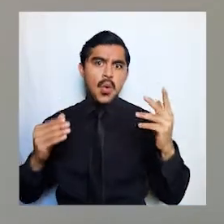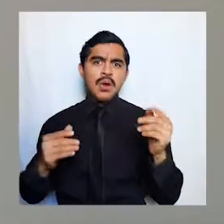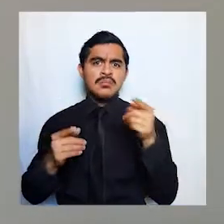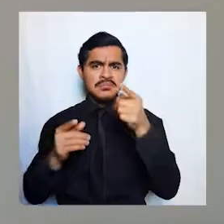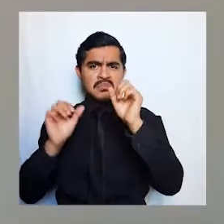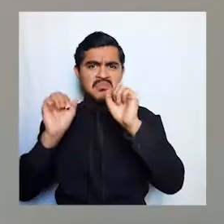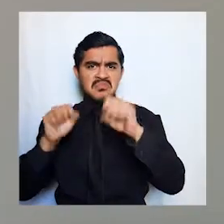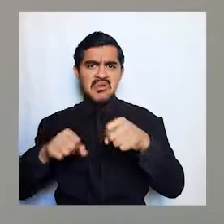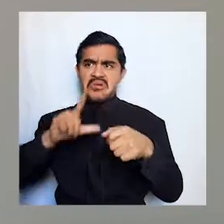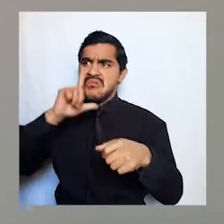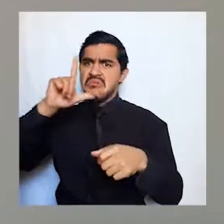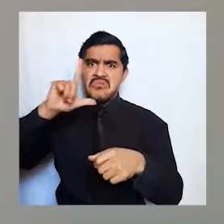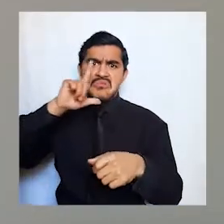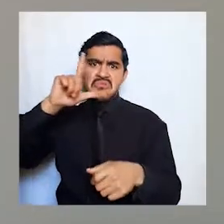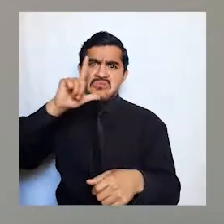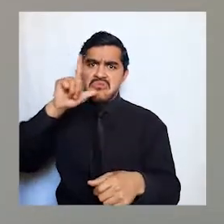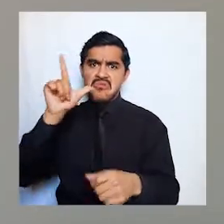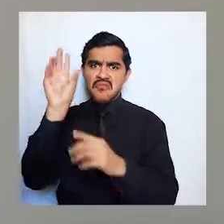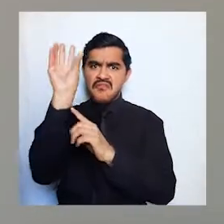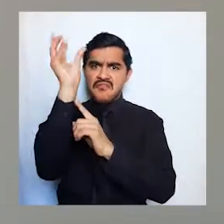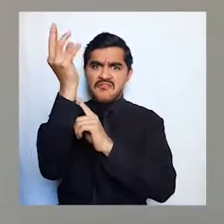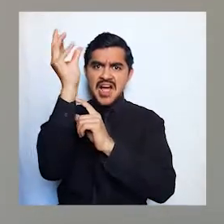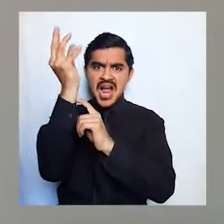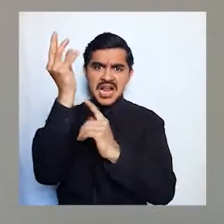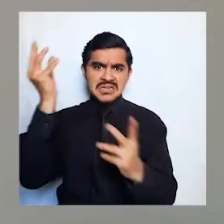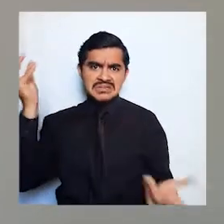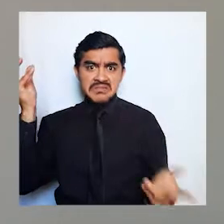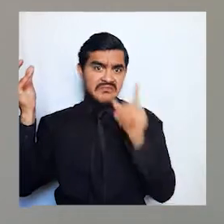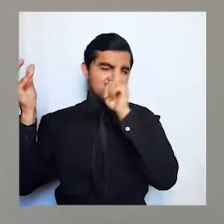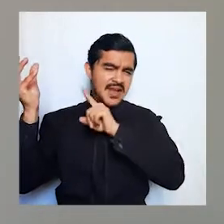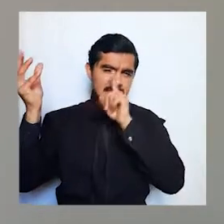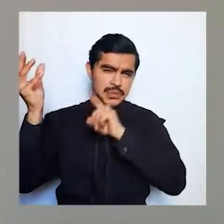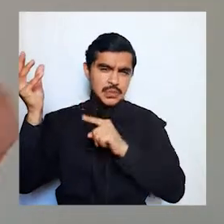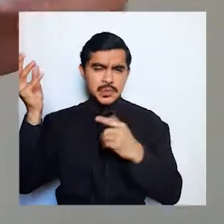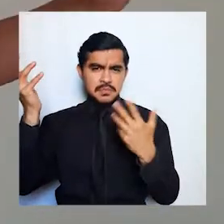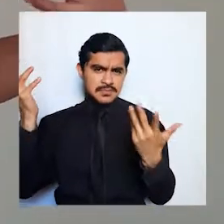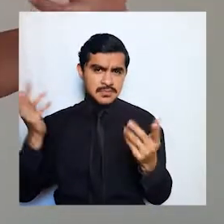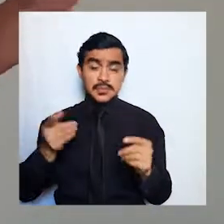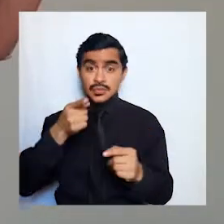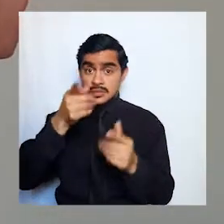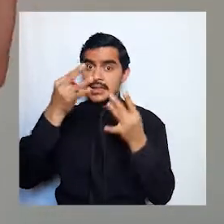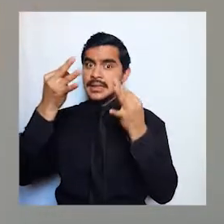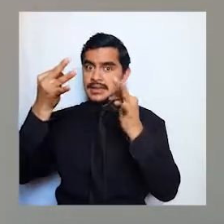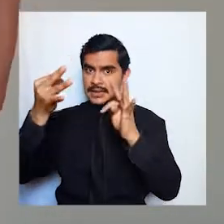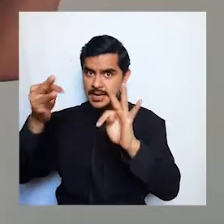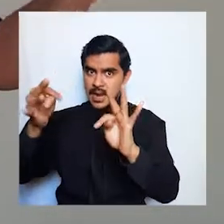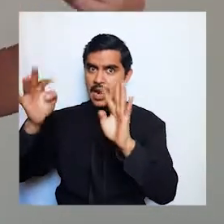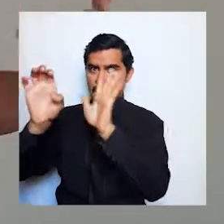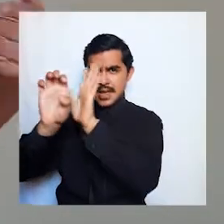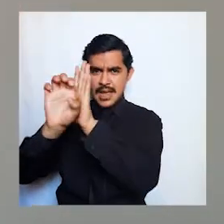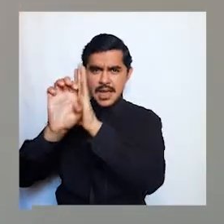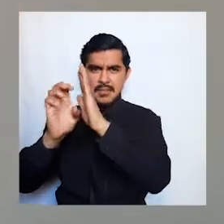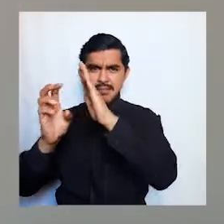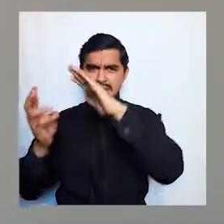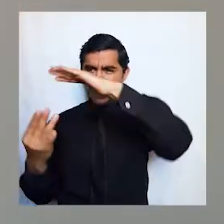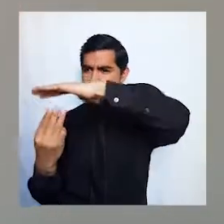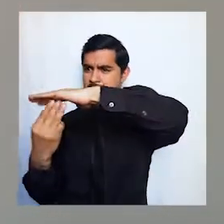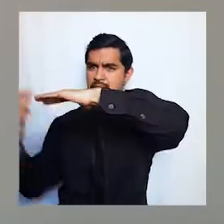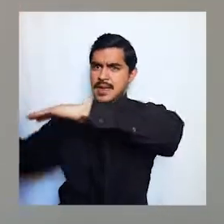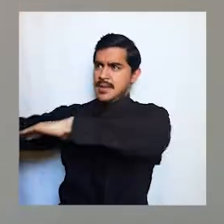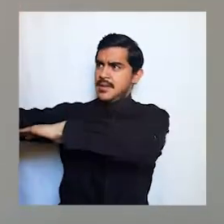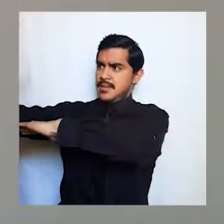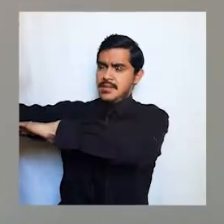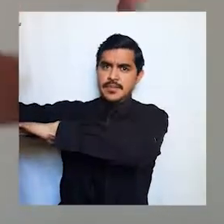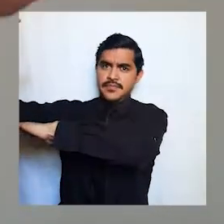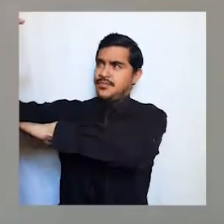puedes usar luz artificial pero la luz artificial trata de usar una lamparita de mesa una lamparita